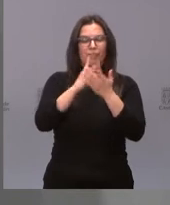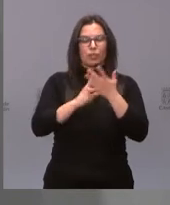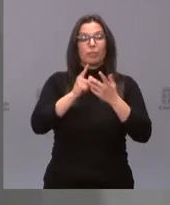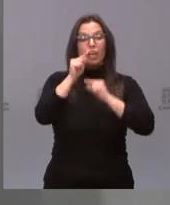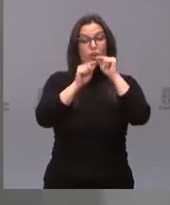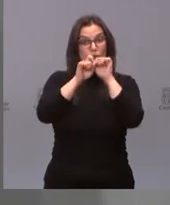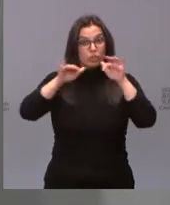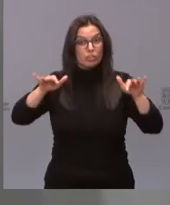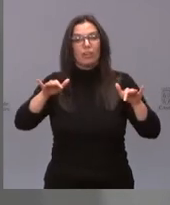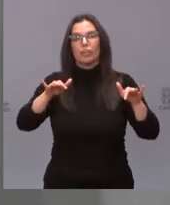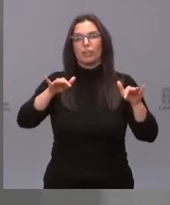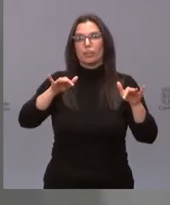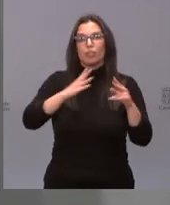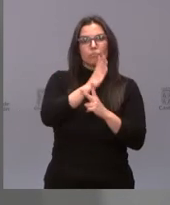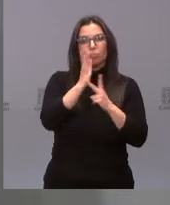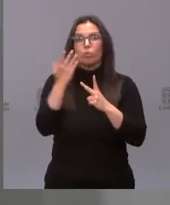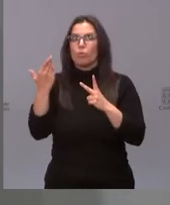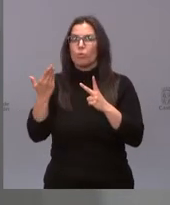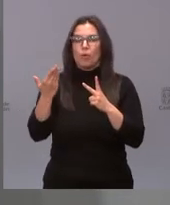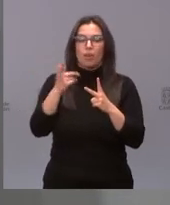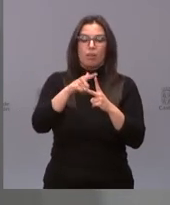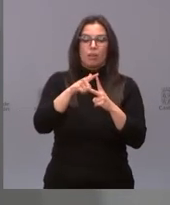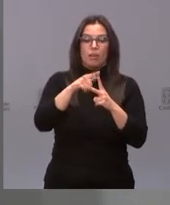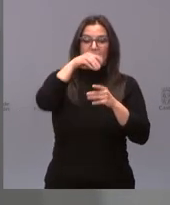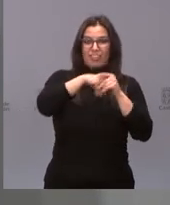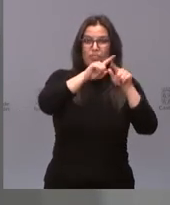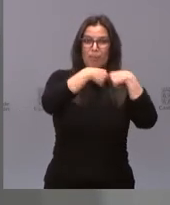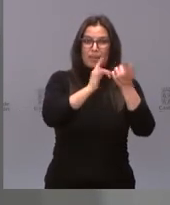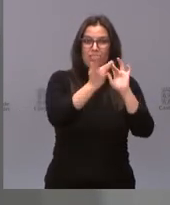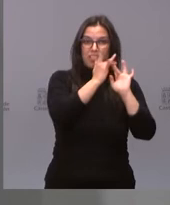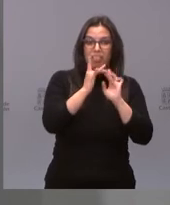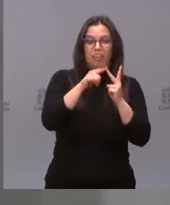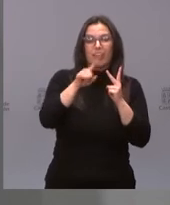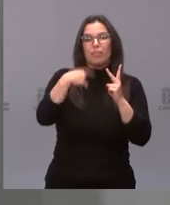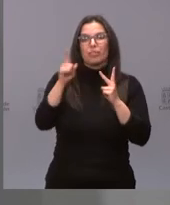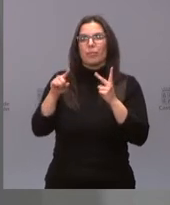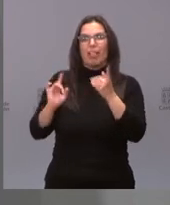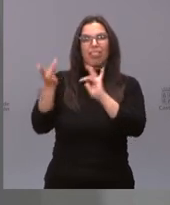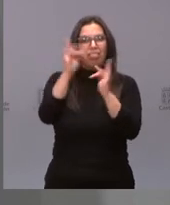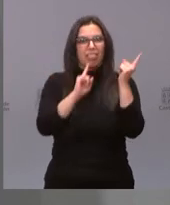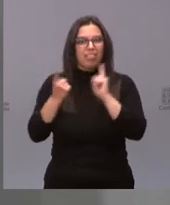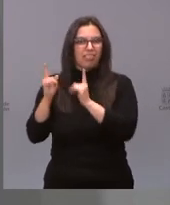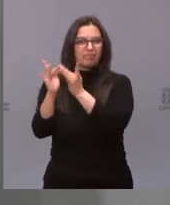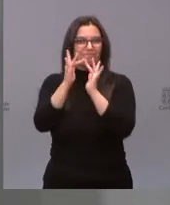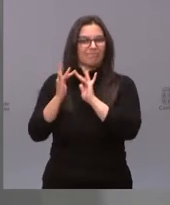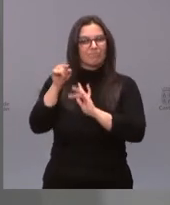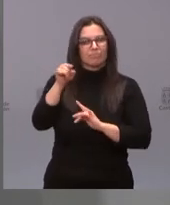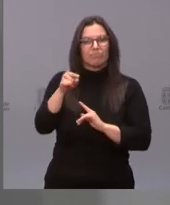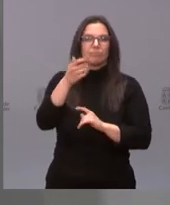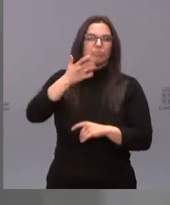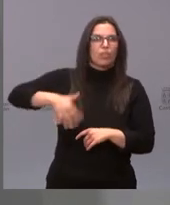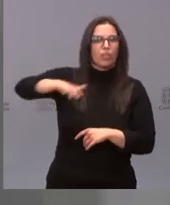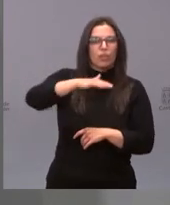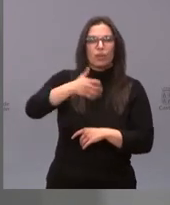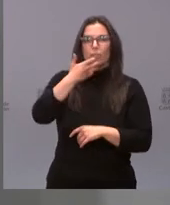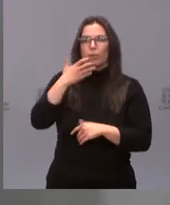es el intrafamiliar y luego las reuniones, el mayor contacto social que tenemos, sobre todo en sitios en los que